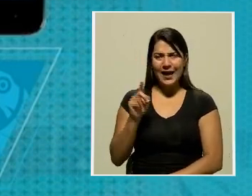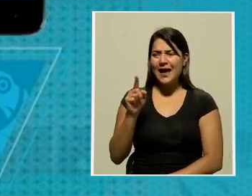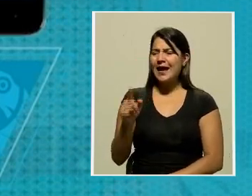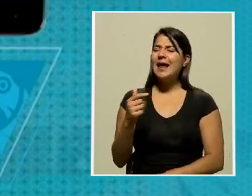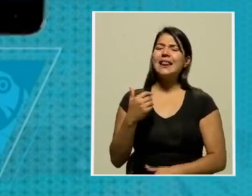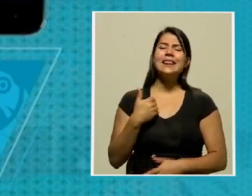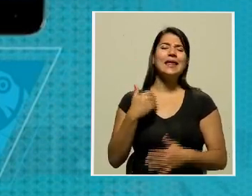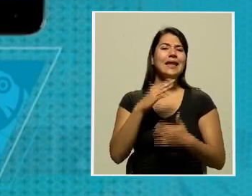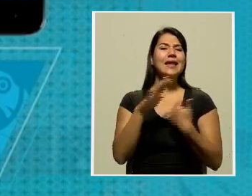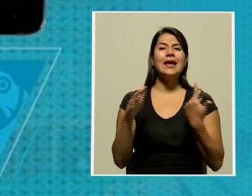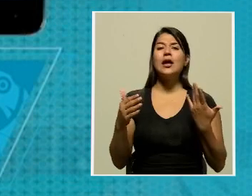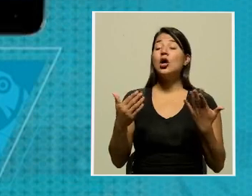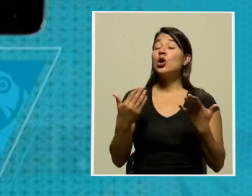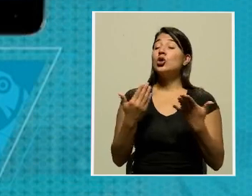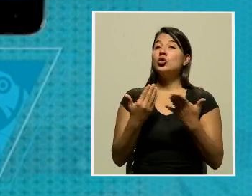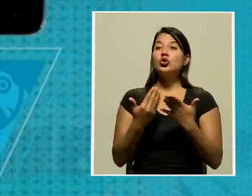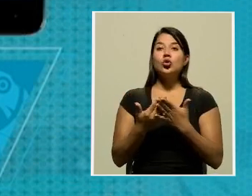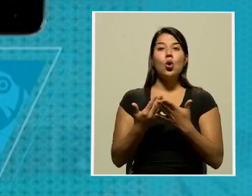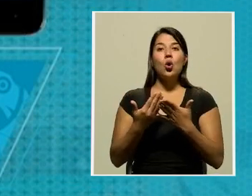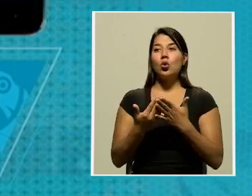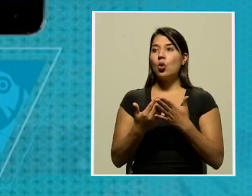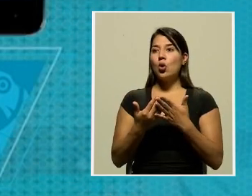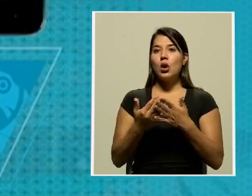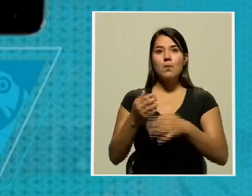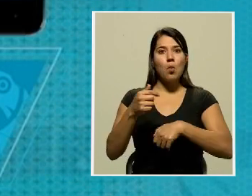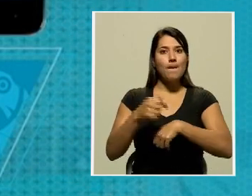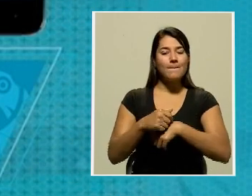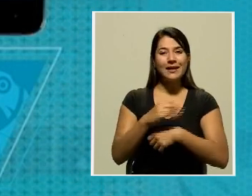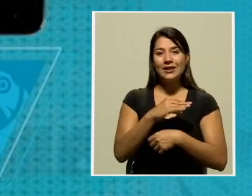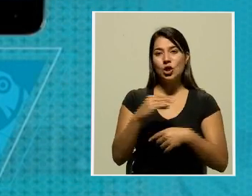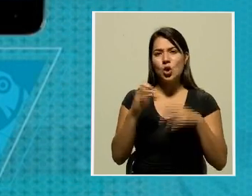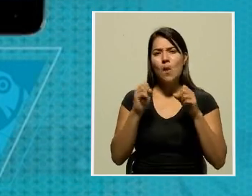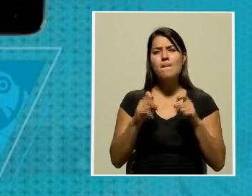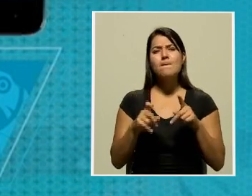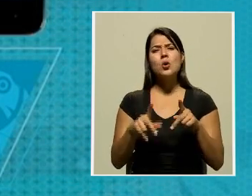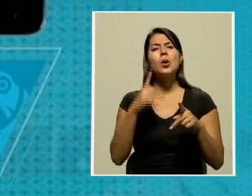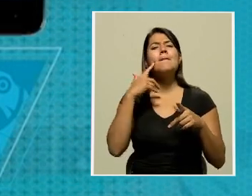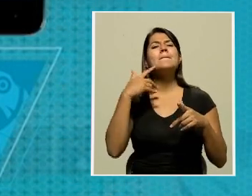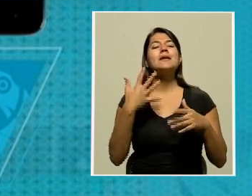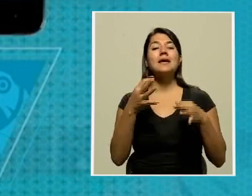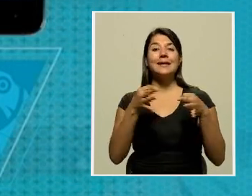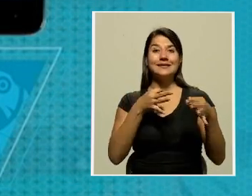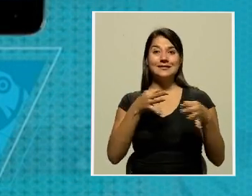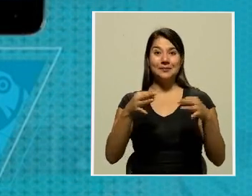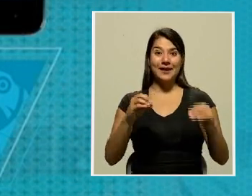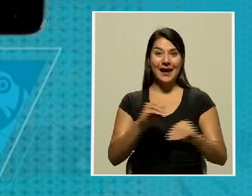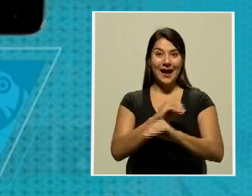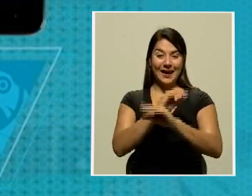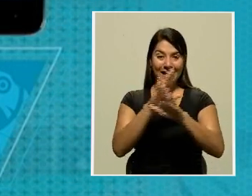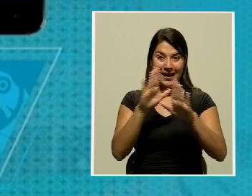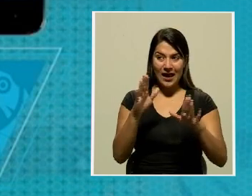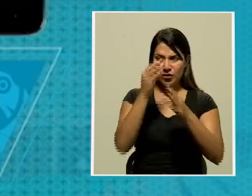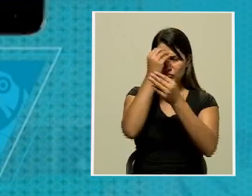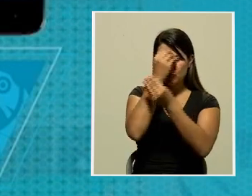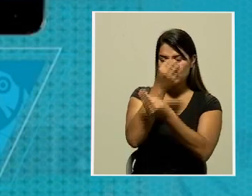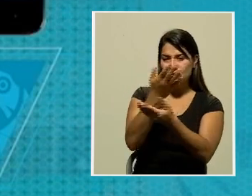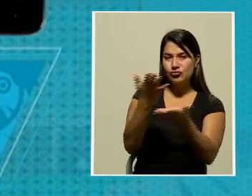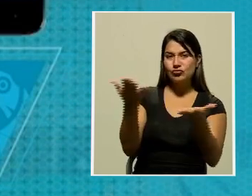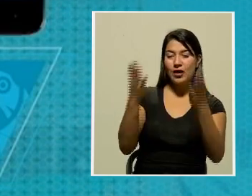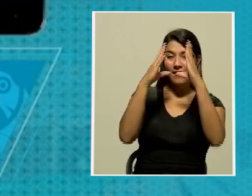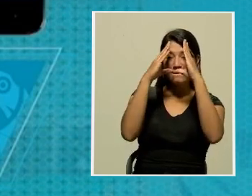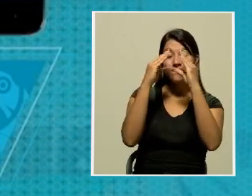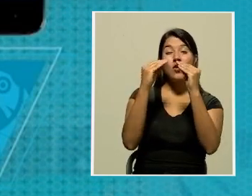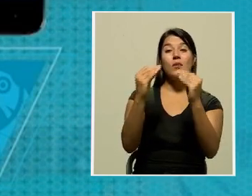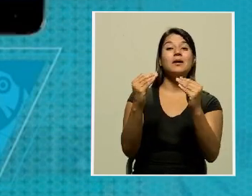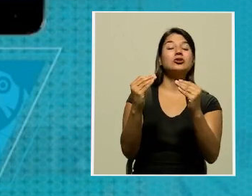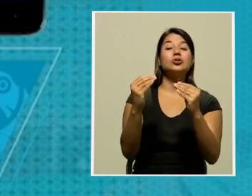ojalá toda la oportunidad para que más bien clarifique y rinda información donde